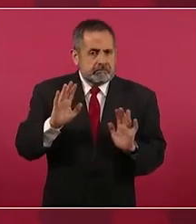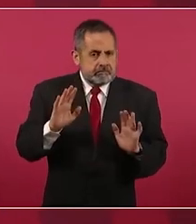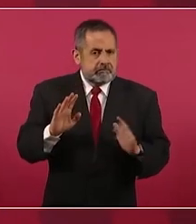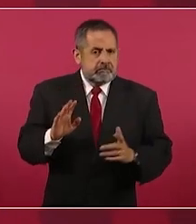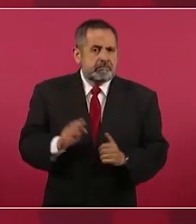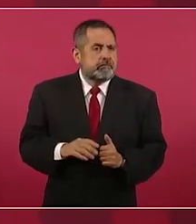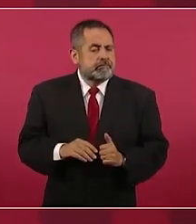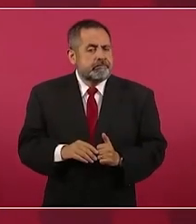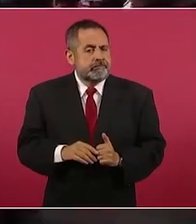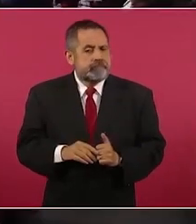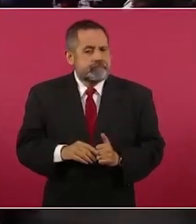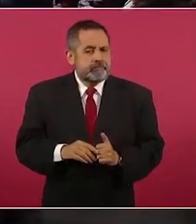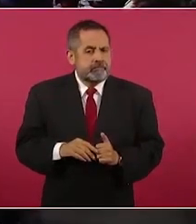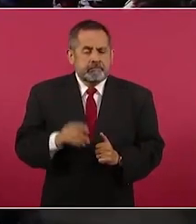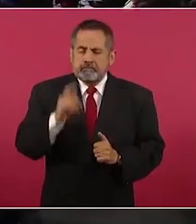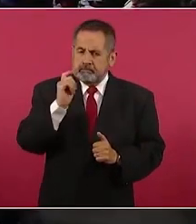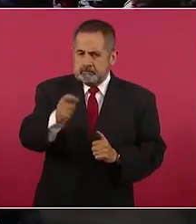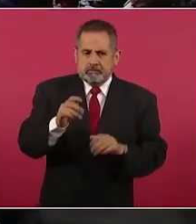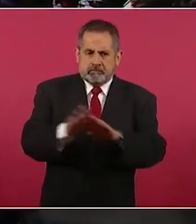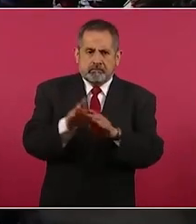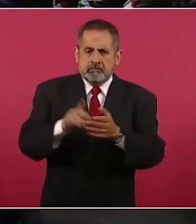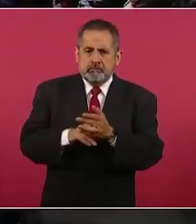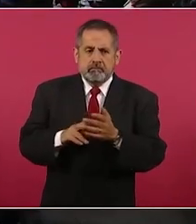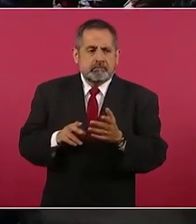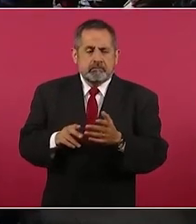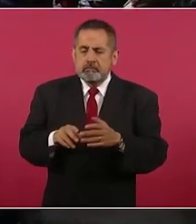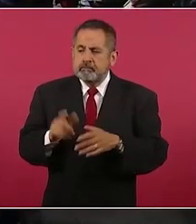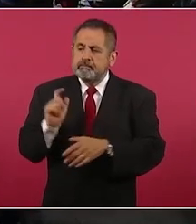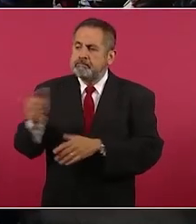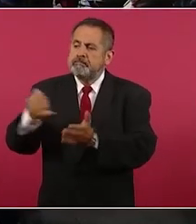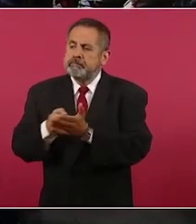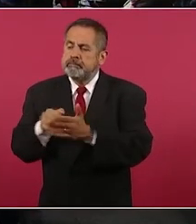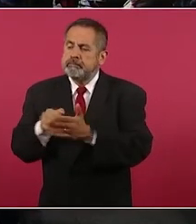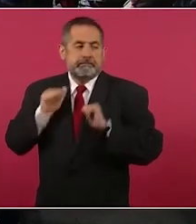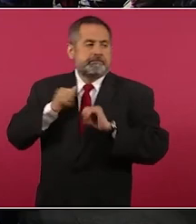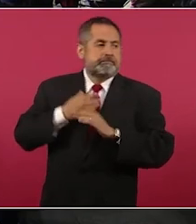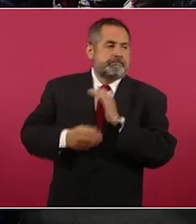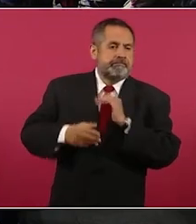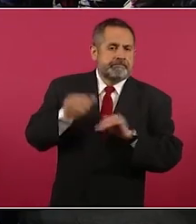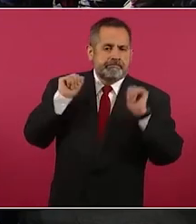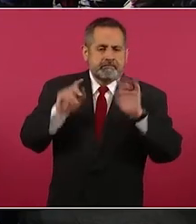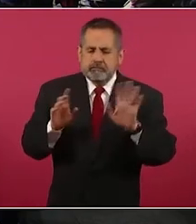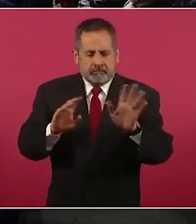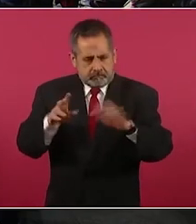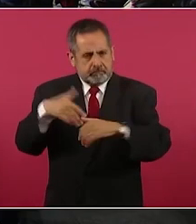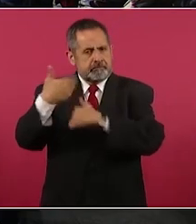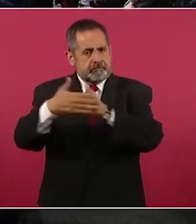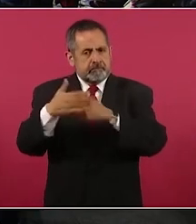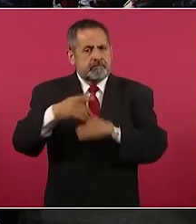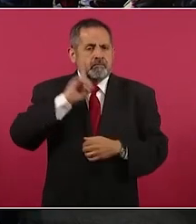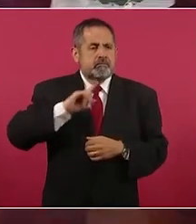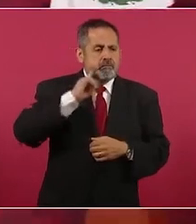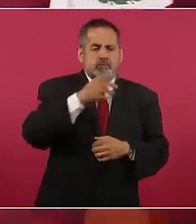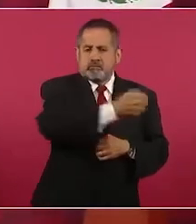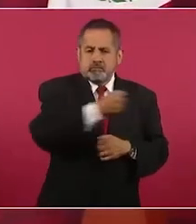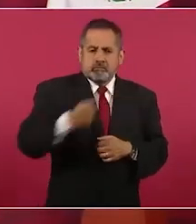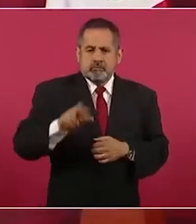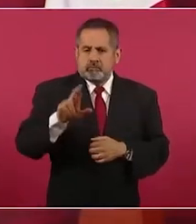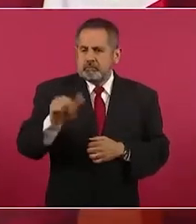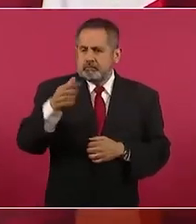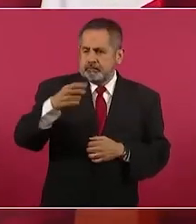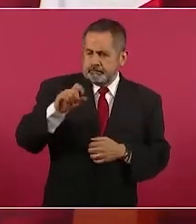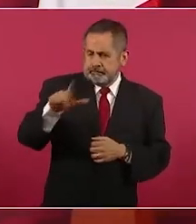permitiendo la evasión fiscal. Pero ella nos los explica. Y si